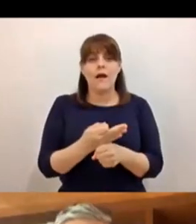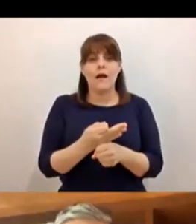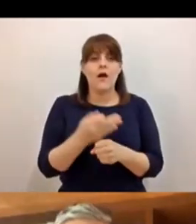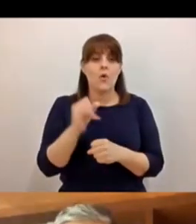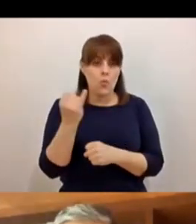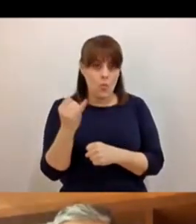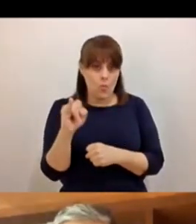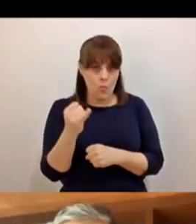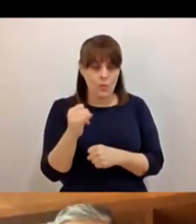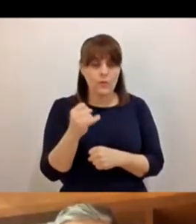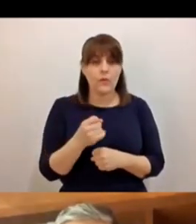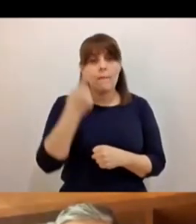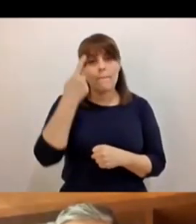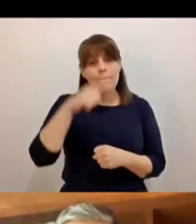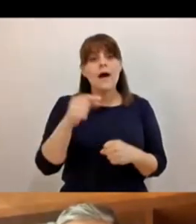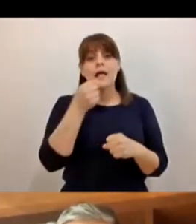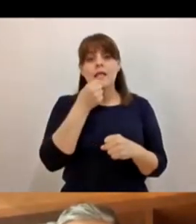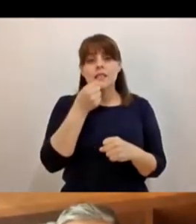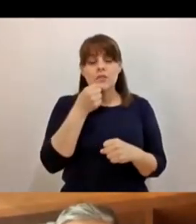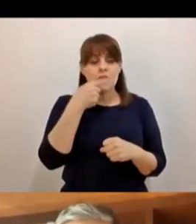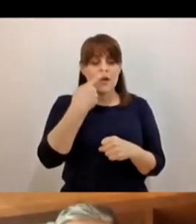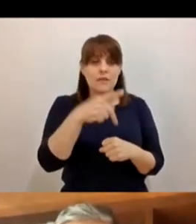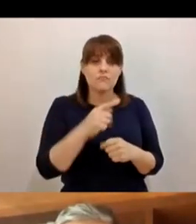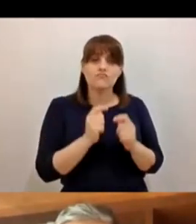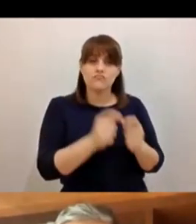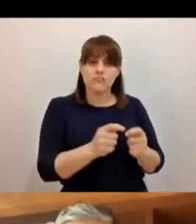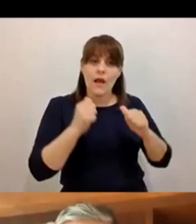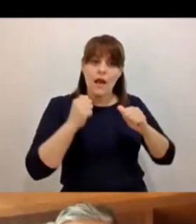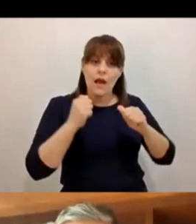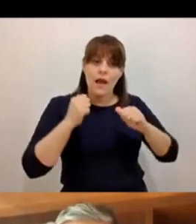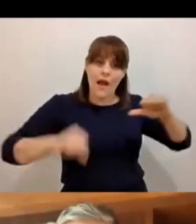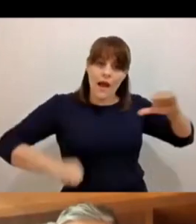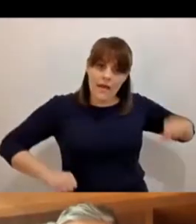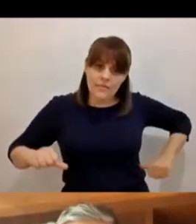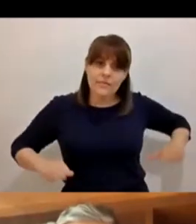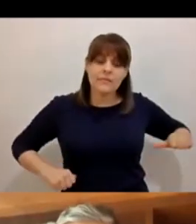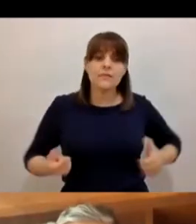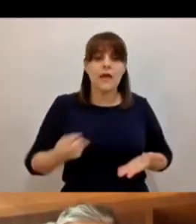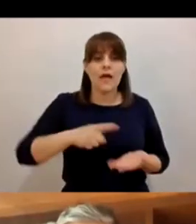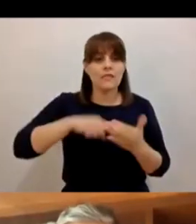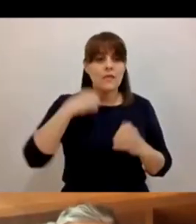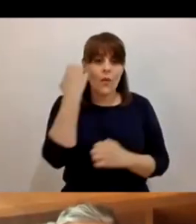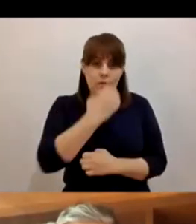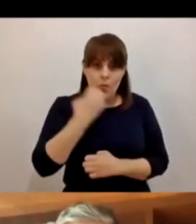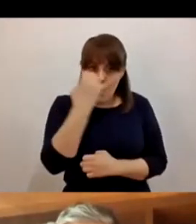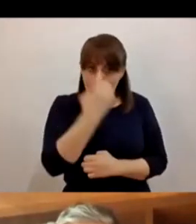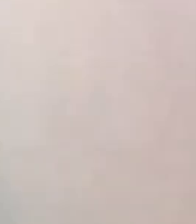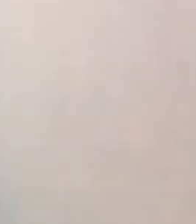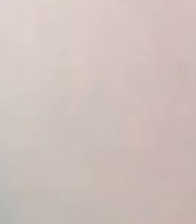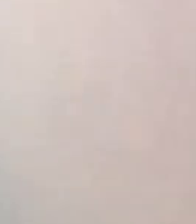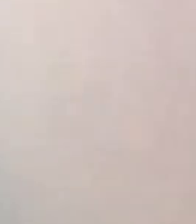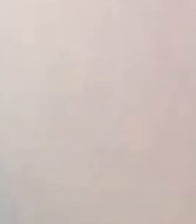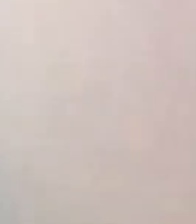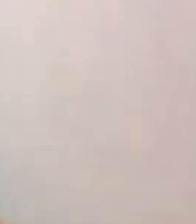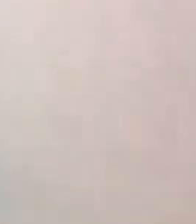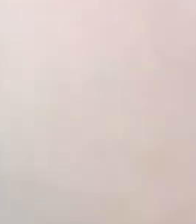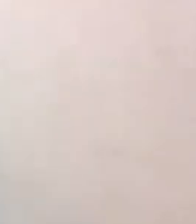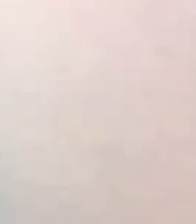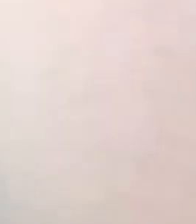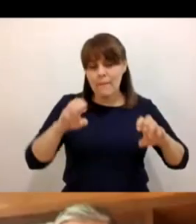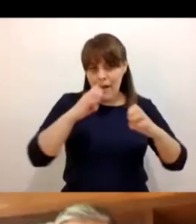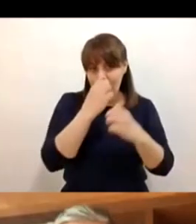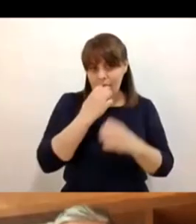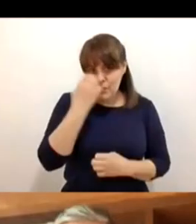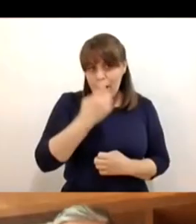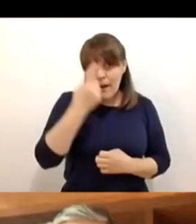niños en actividades escolares, a pesar de encontrarse en casa. Y obviamente apoyar a los maestros